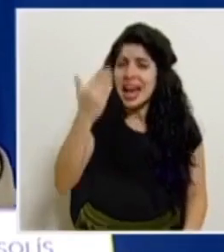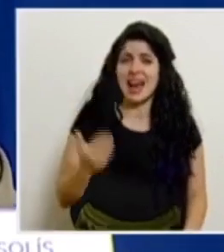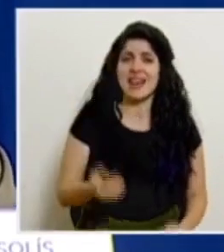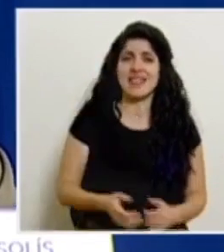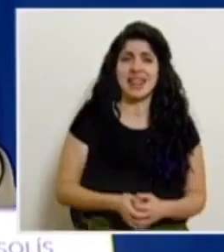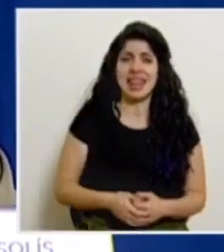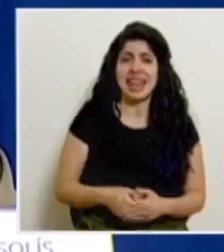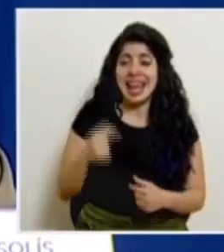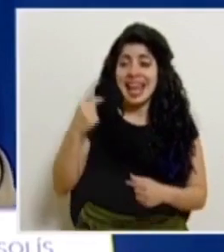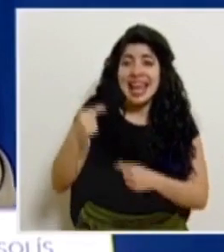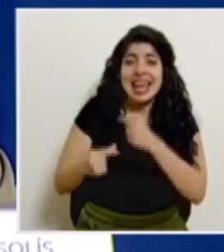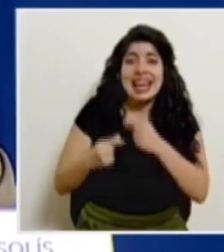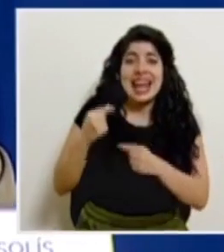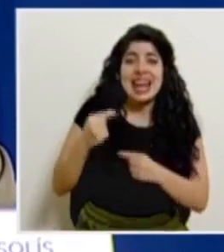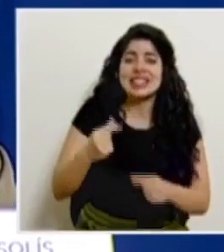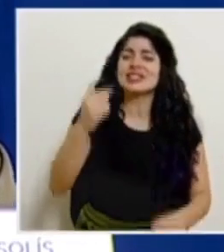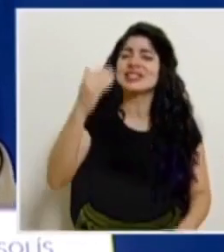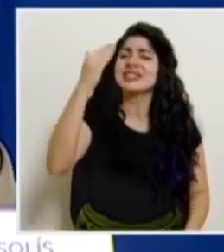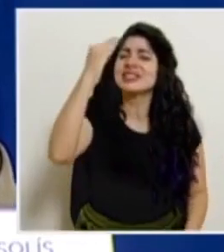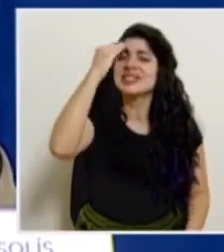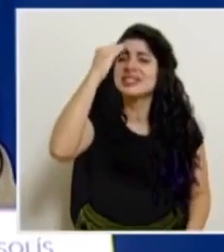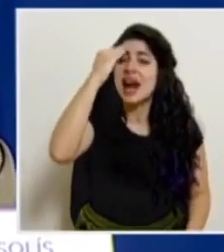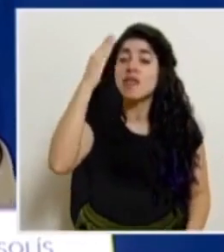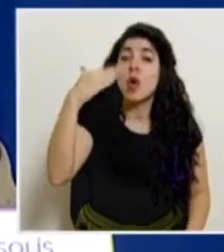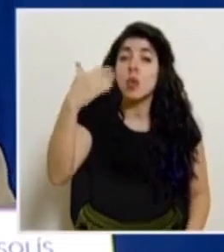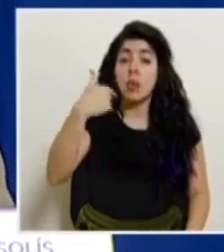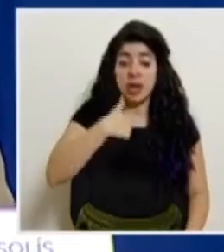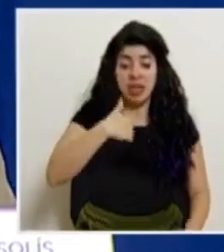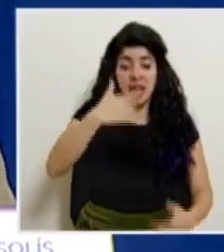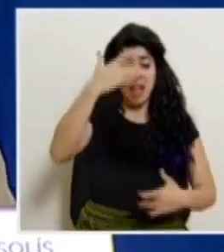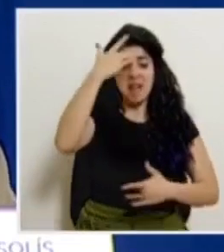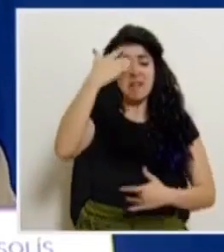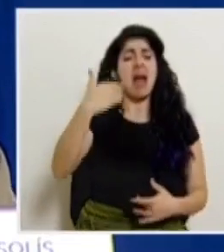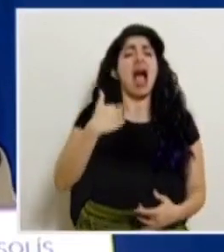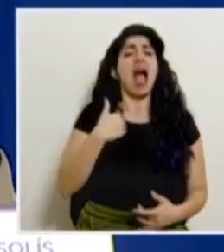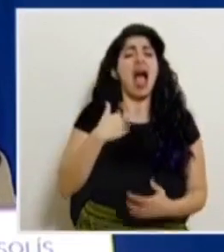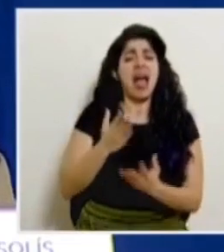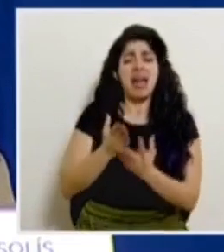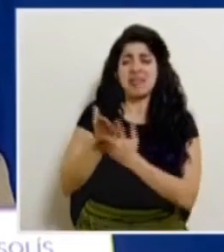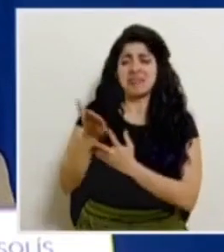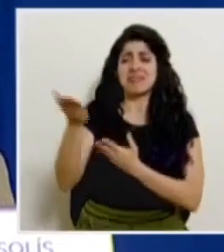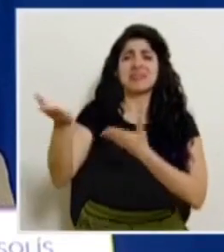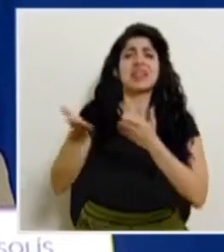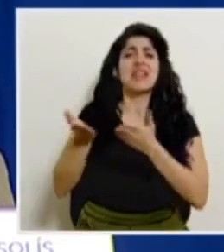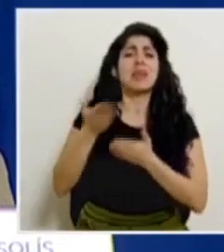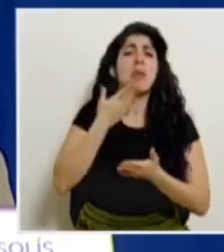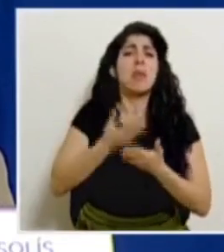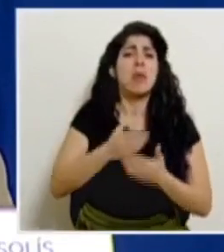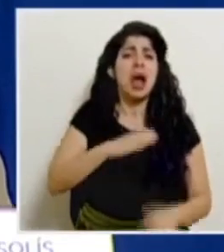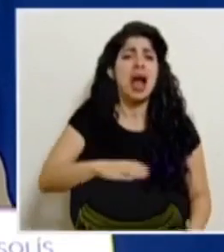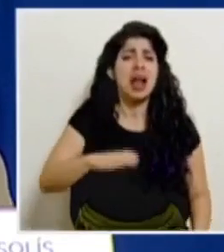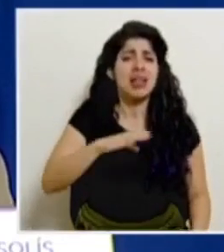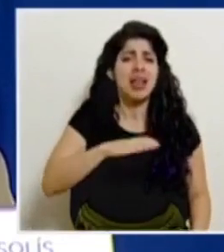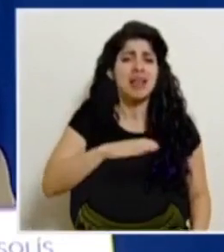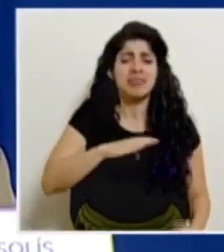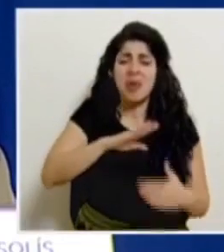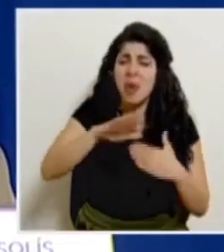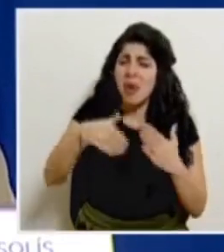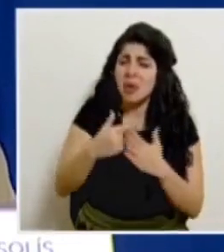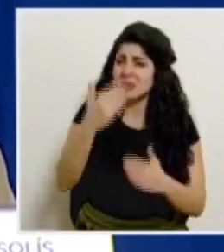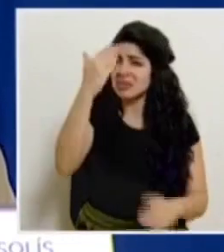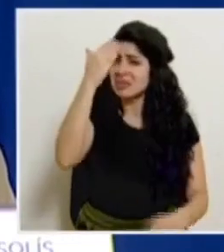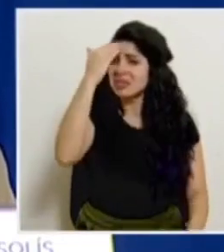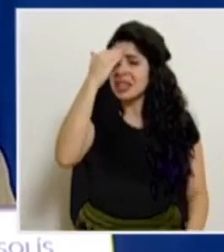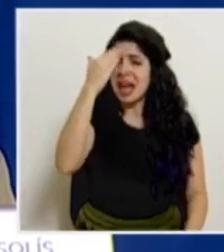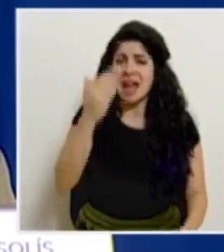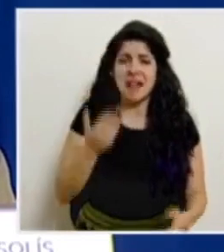nuestra generación sabe que cuando enferma tiene acceso a servicios de calidad todos sabemos que